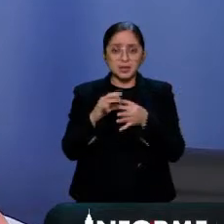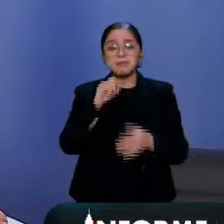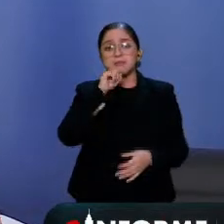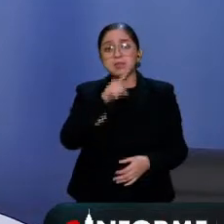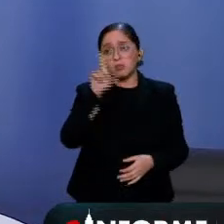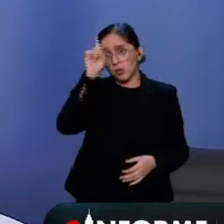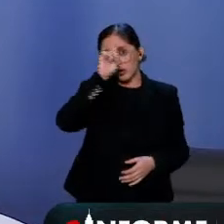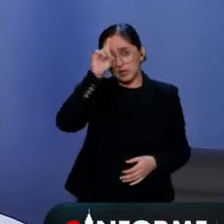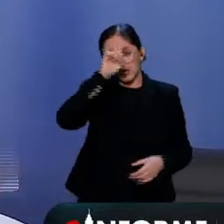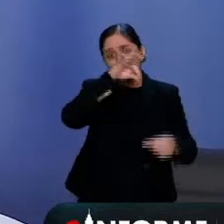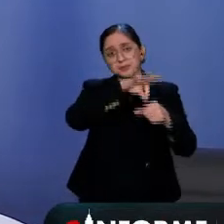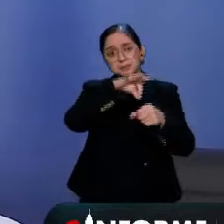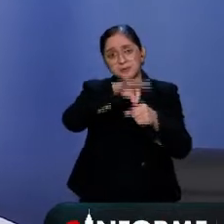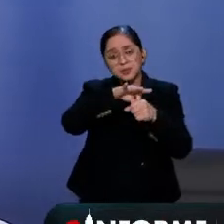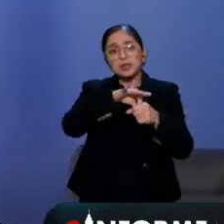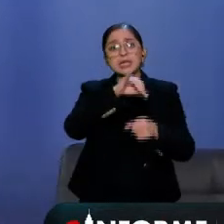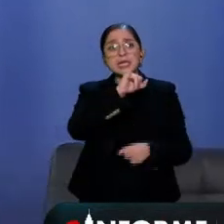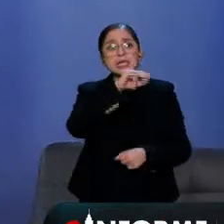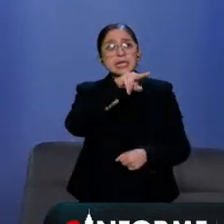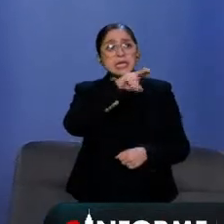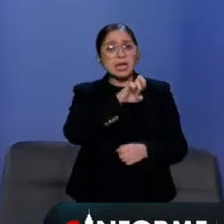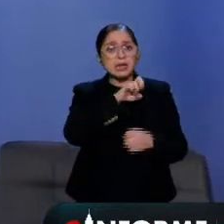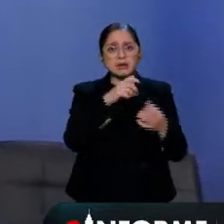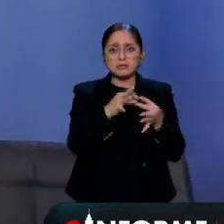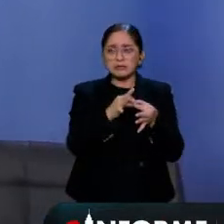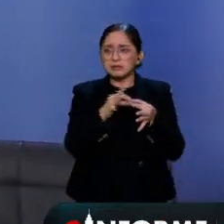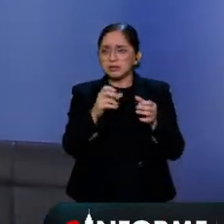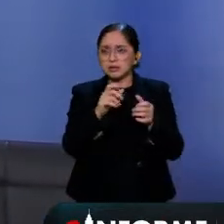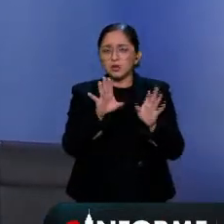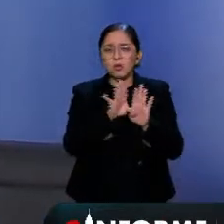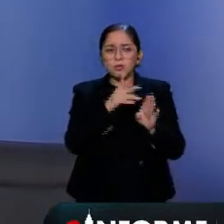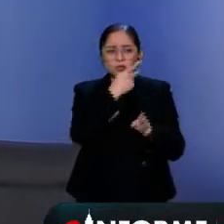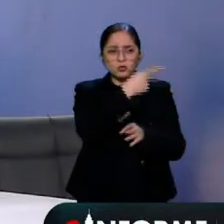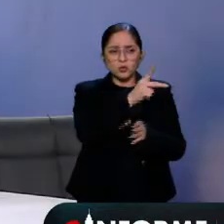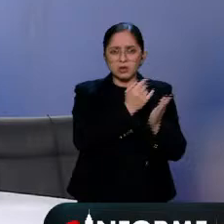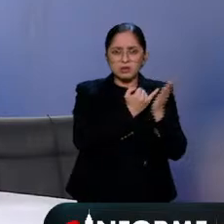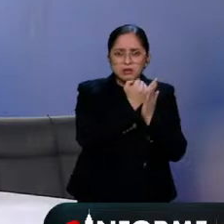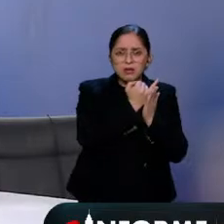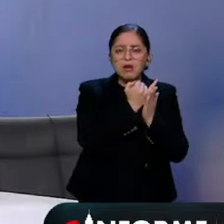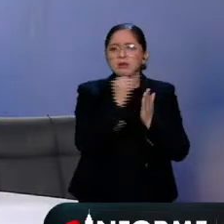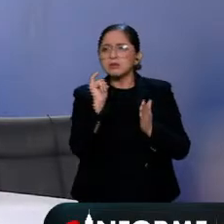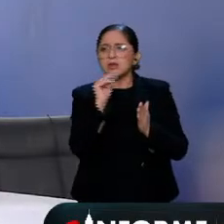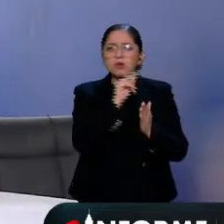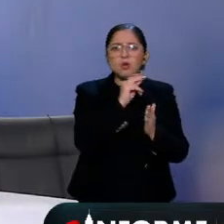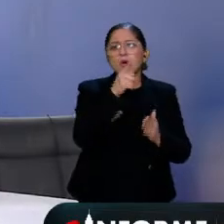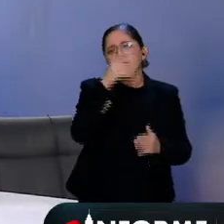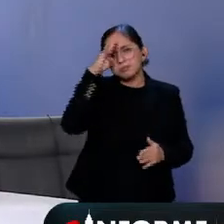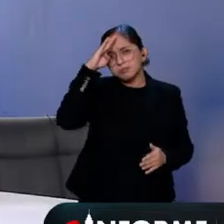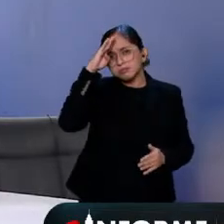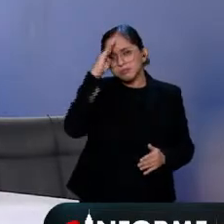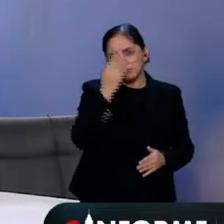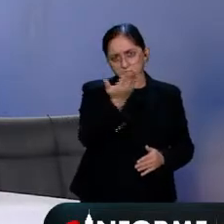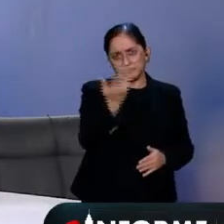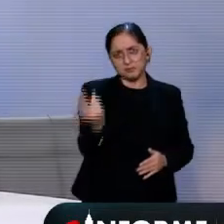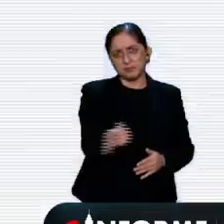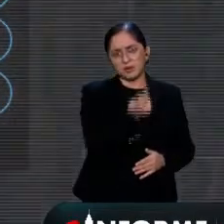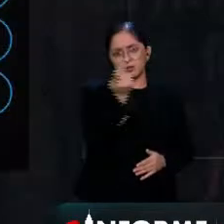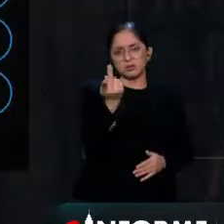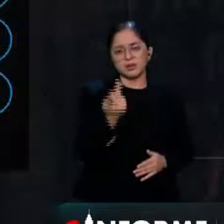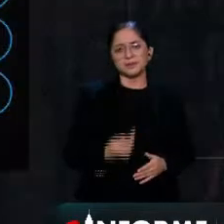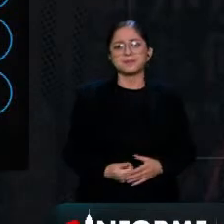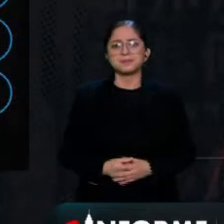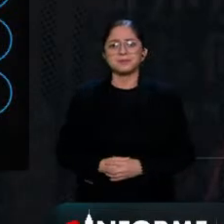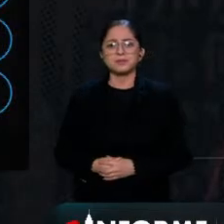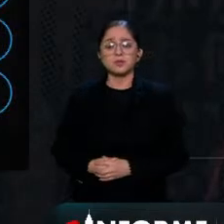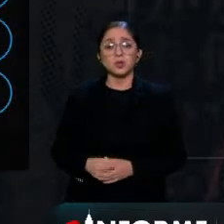y la autonomía del Instituto. De eso justamente le preguntamos esta noche. La pregunta de esta noche, ahí le va, es ¿consideras